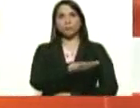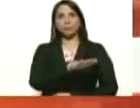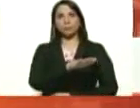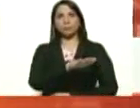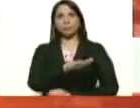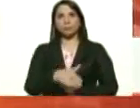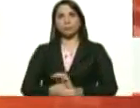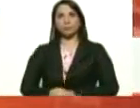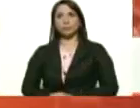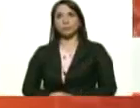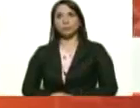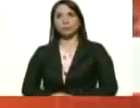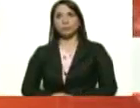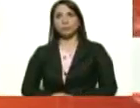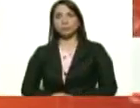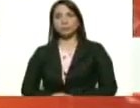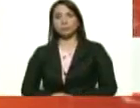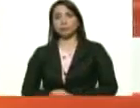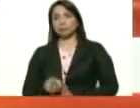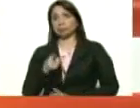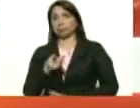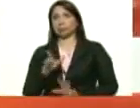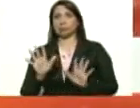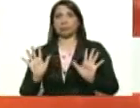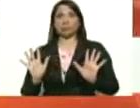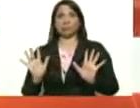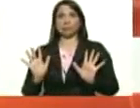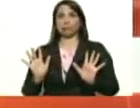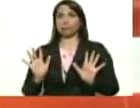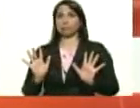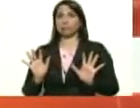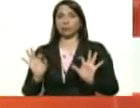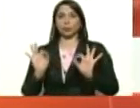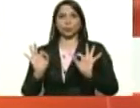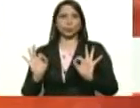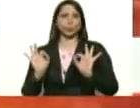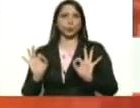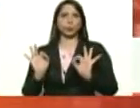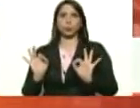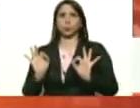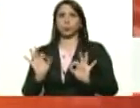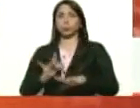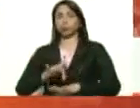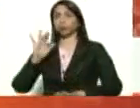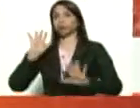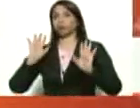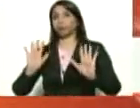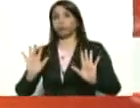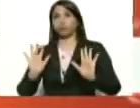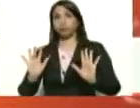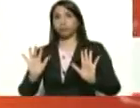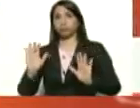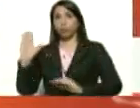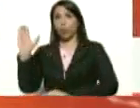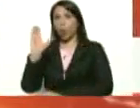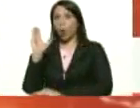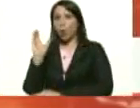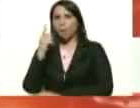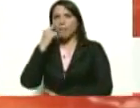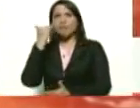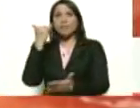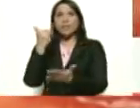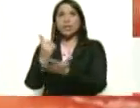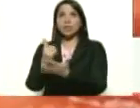Es un caso muy peculiar. Muy peculiar. De Colombia, fíjense ustedes.